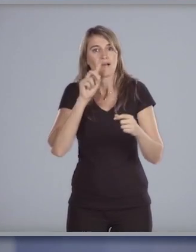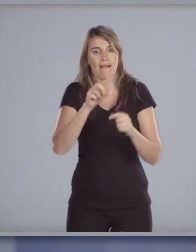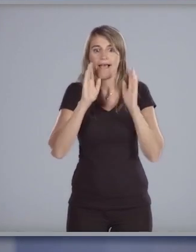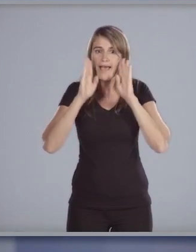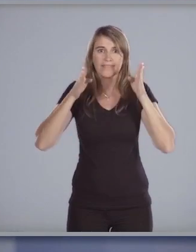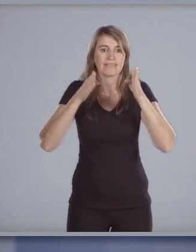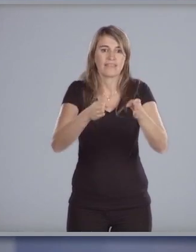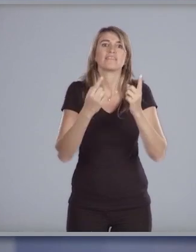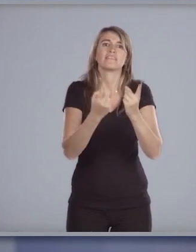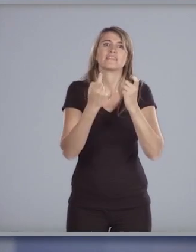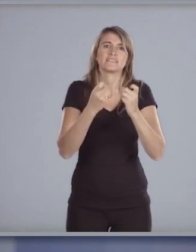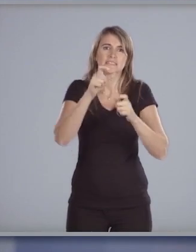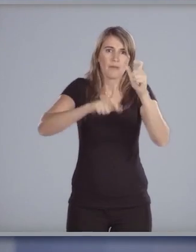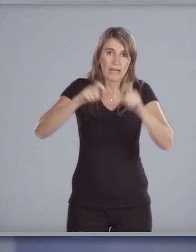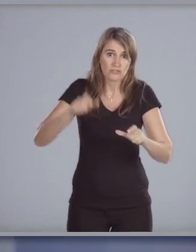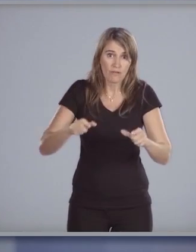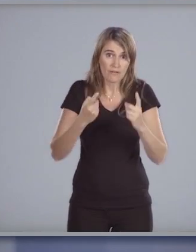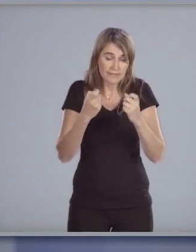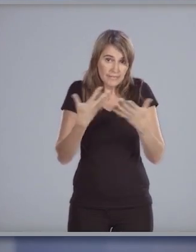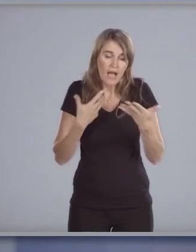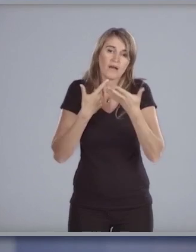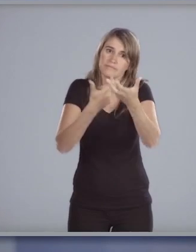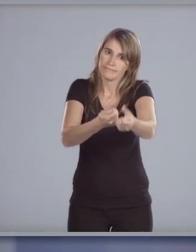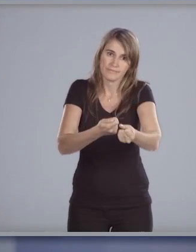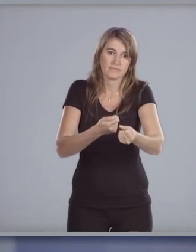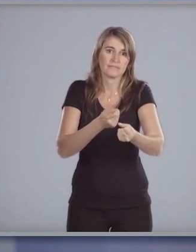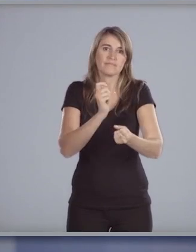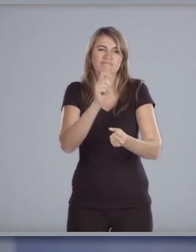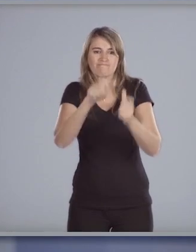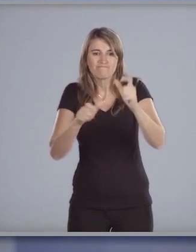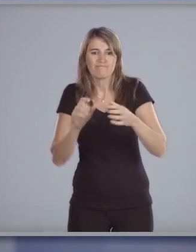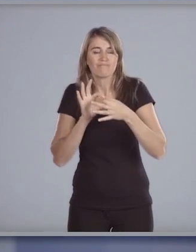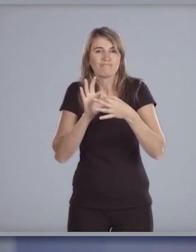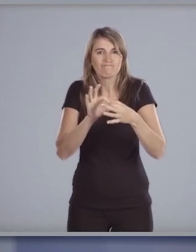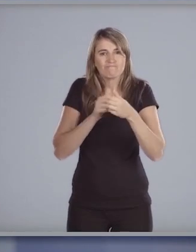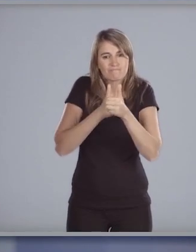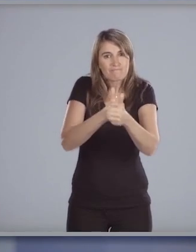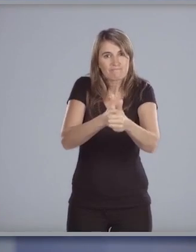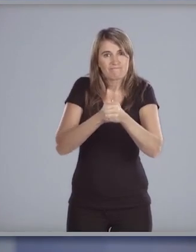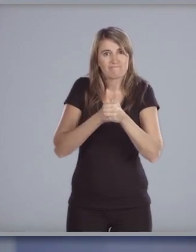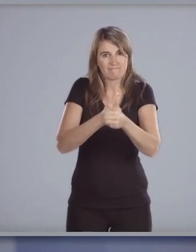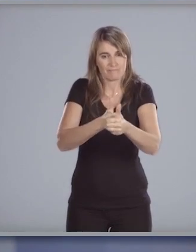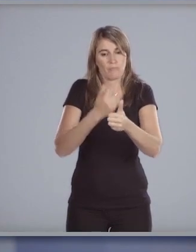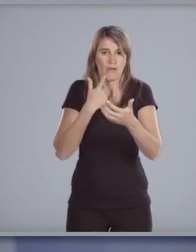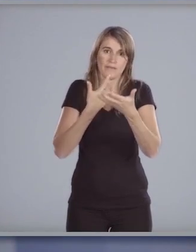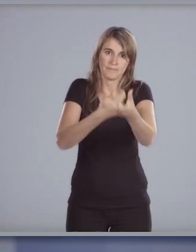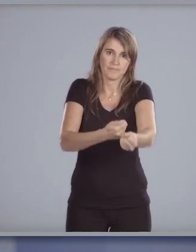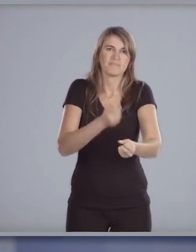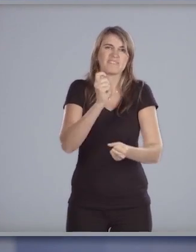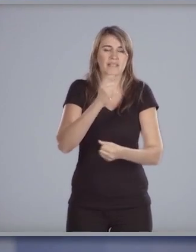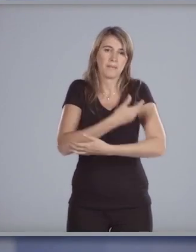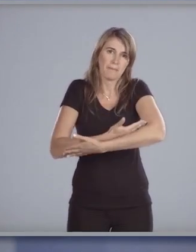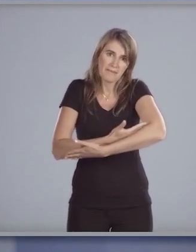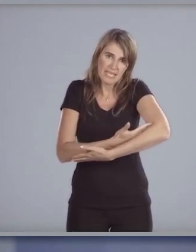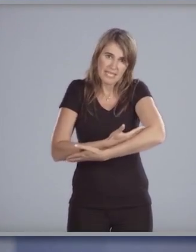atender las necesidades de las personas en situación de dependencia es decir primera